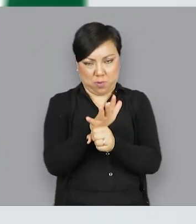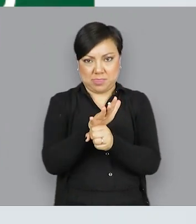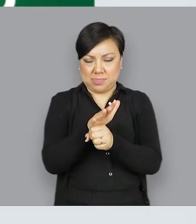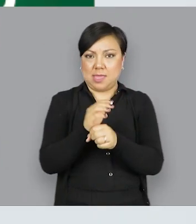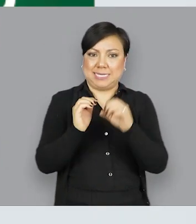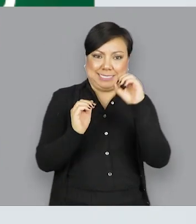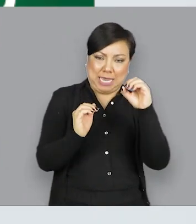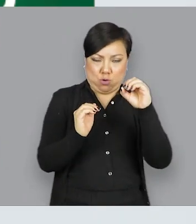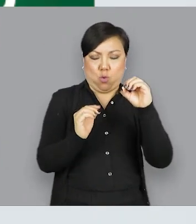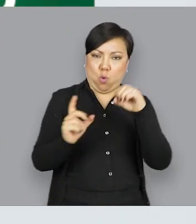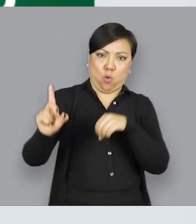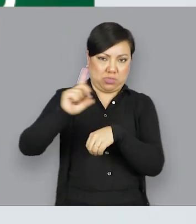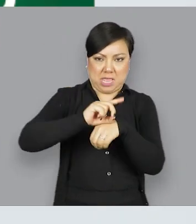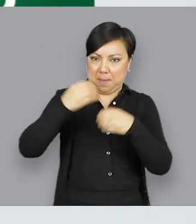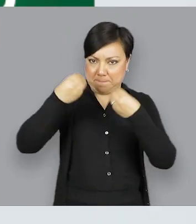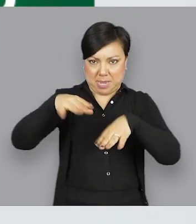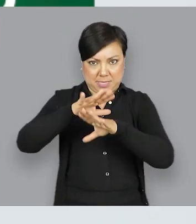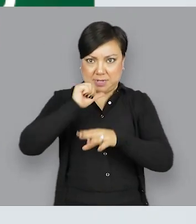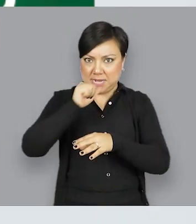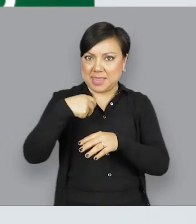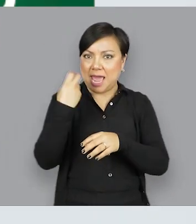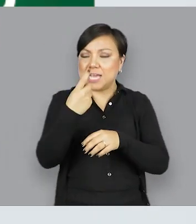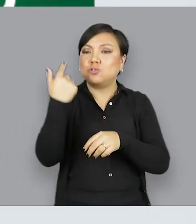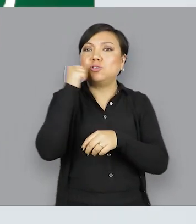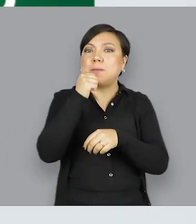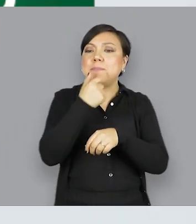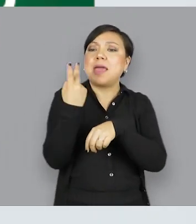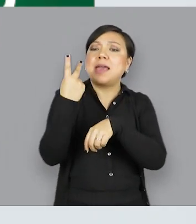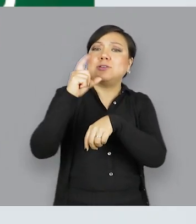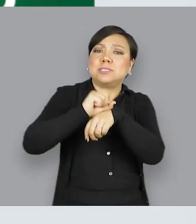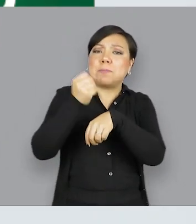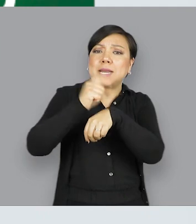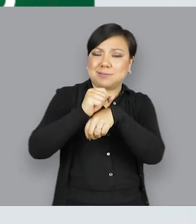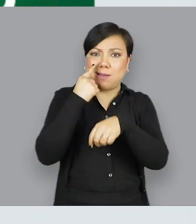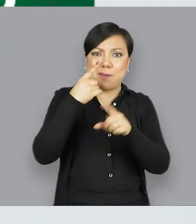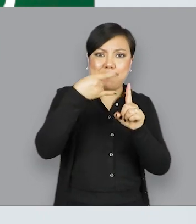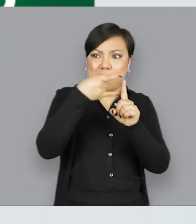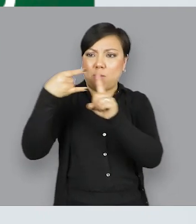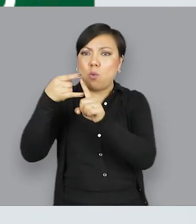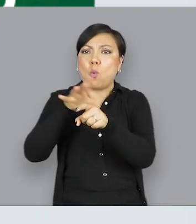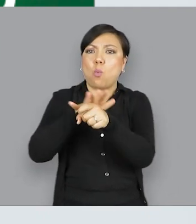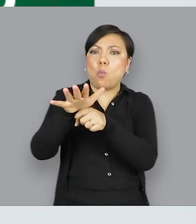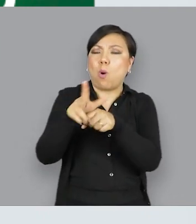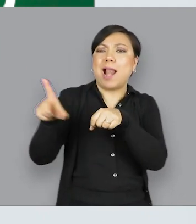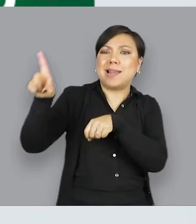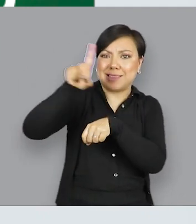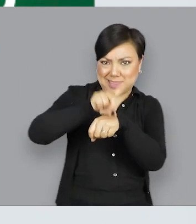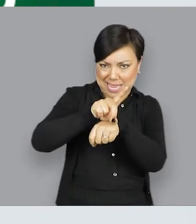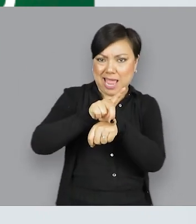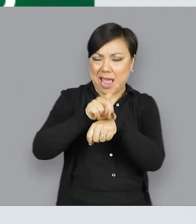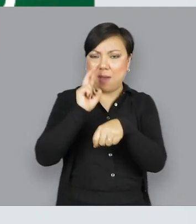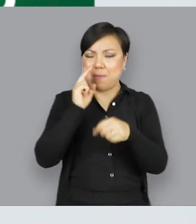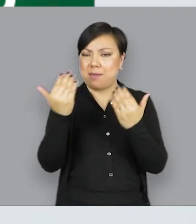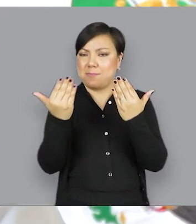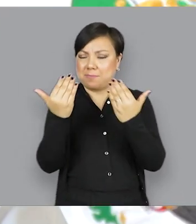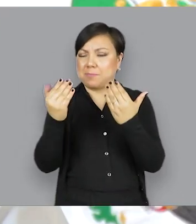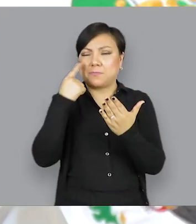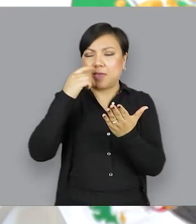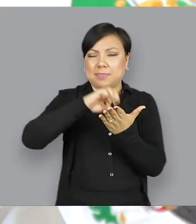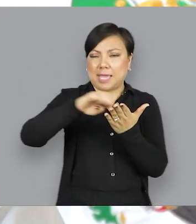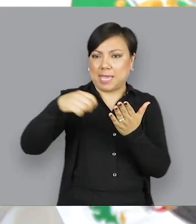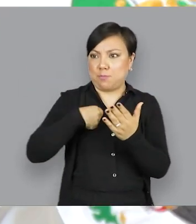perdiendo. Es decir, el marcador de manera natural te dice en qué día de la semana vamos, si solamente sumas el total del marcador.